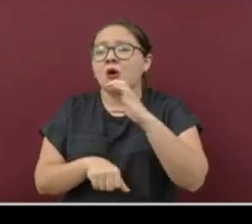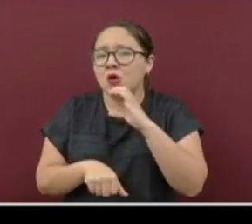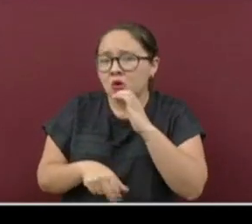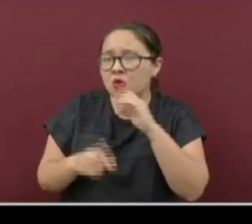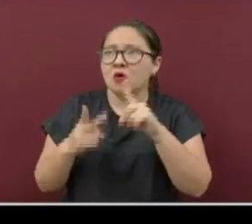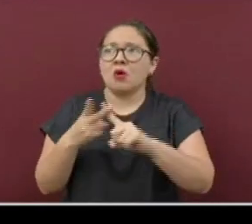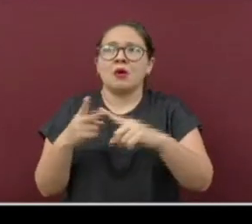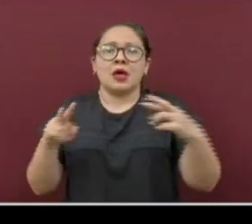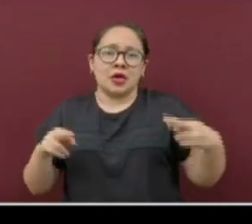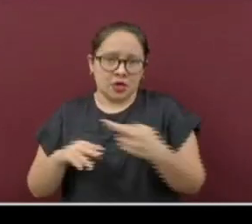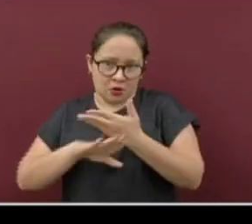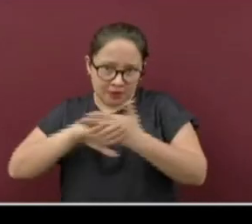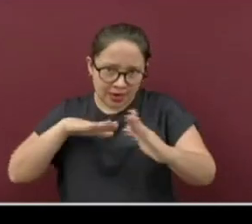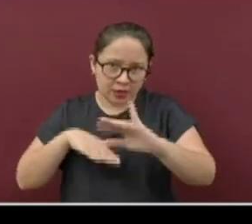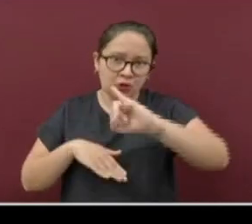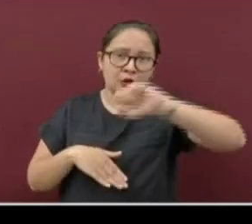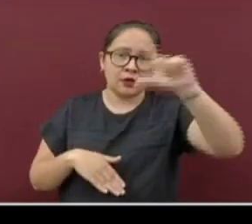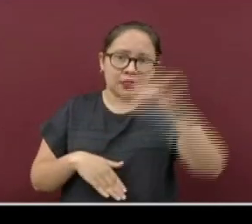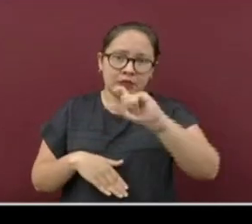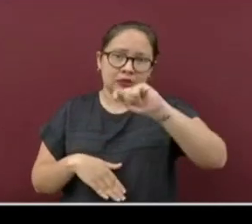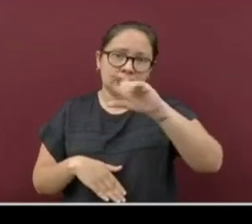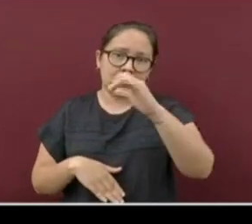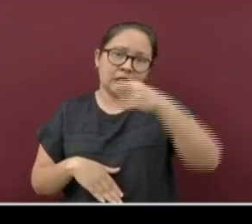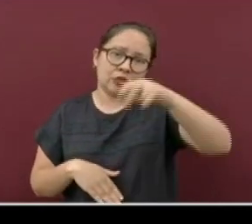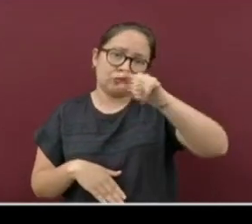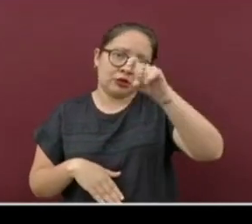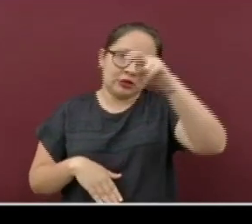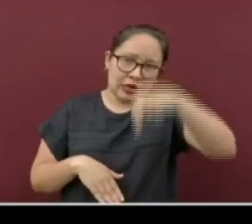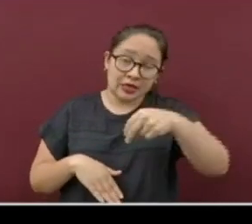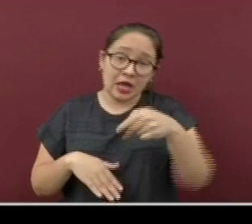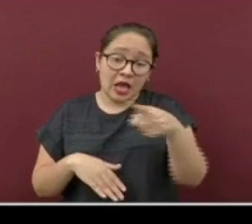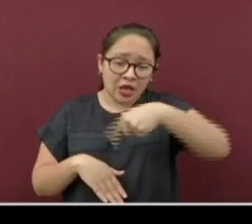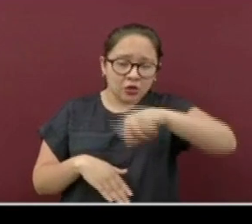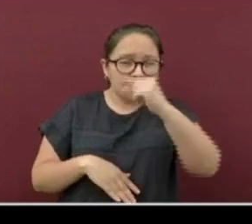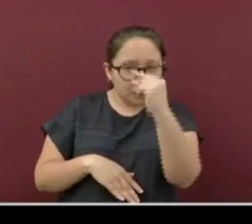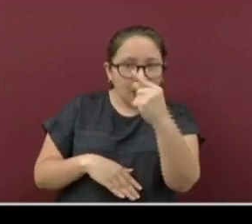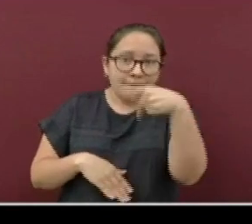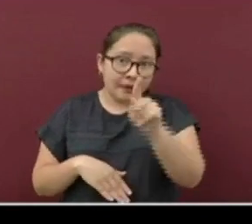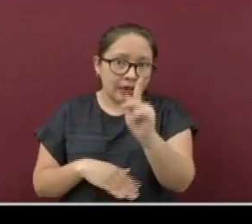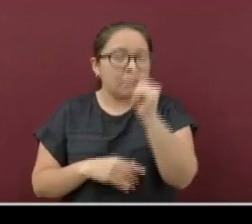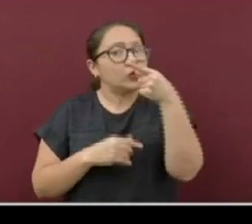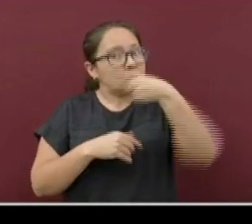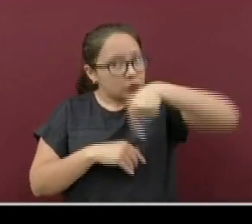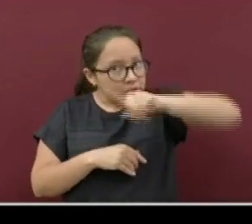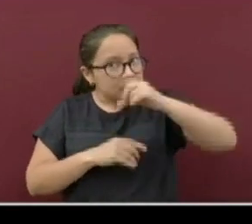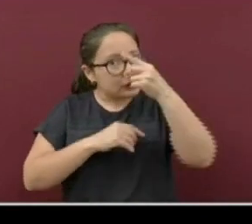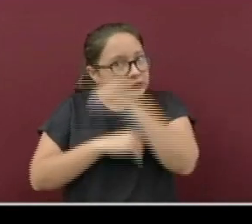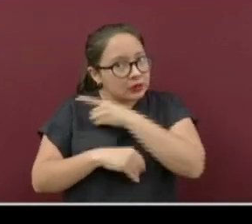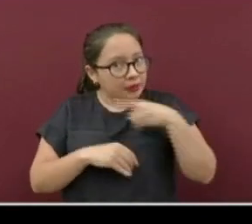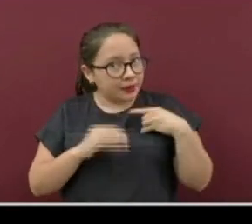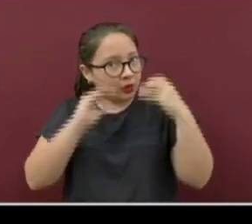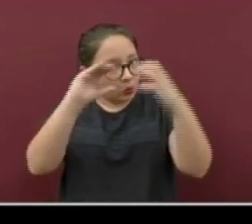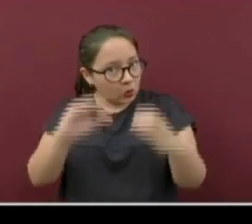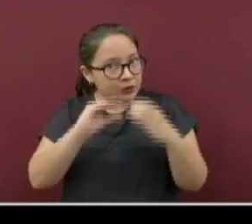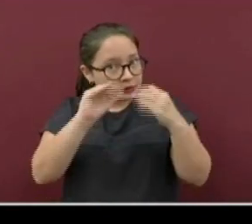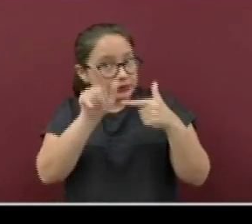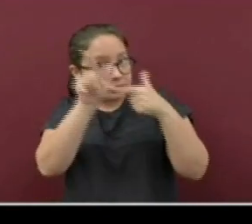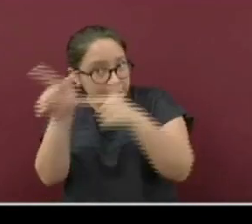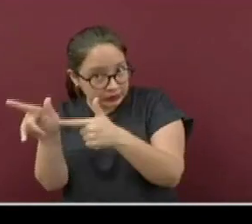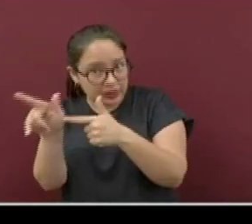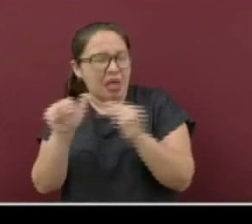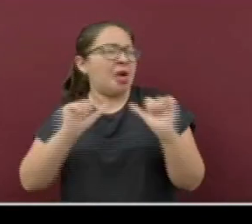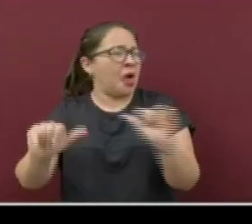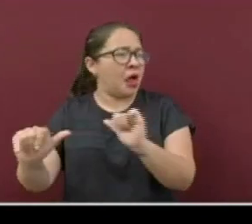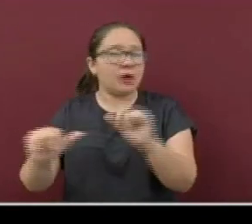Ixtaxoquitlán. Aunque estos son minoría, no hay que relajar las medidas, pues origina el regreso a los